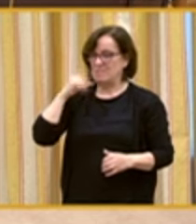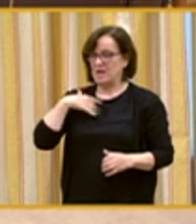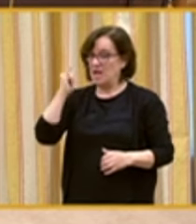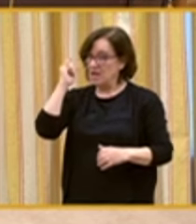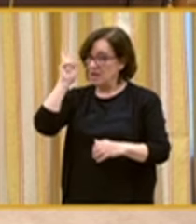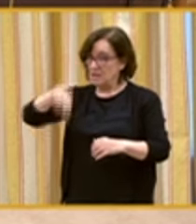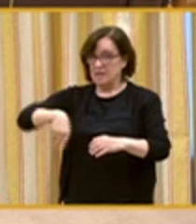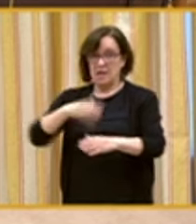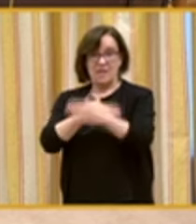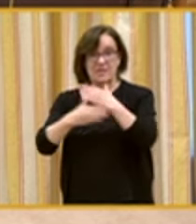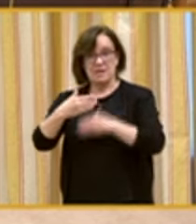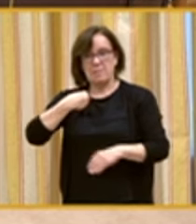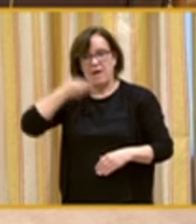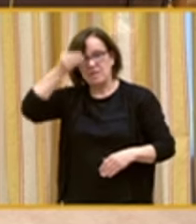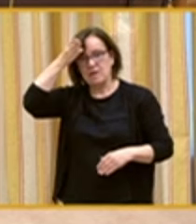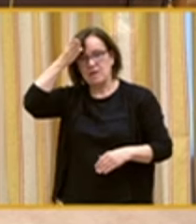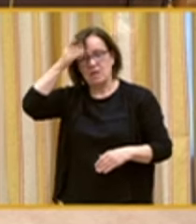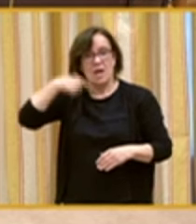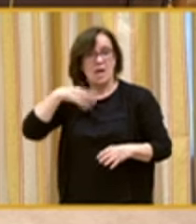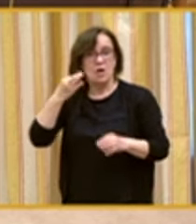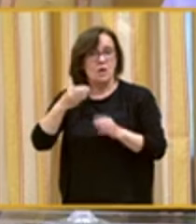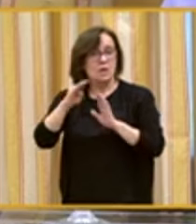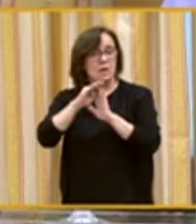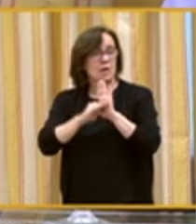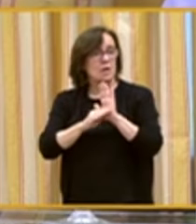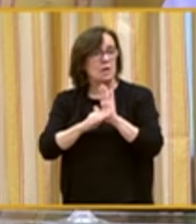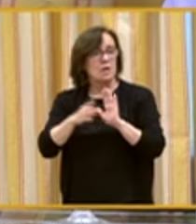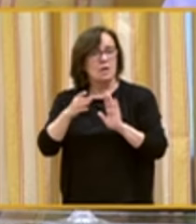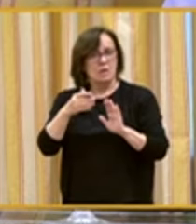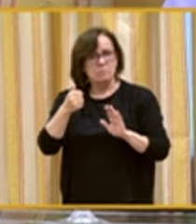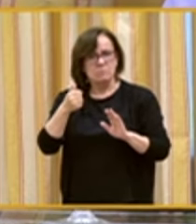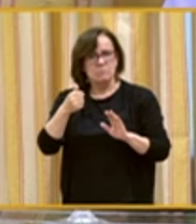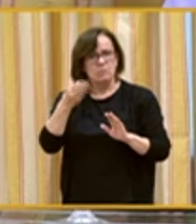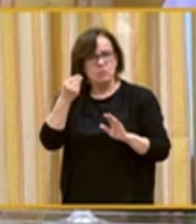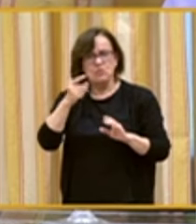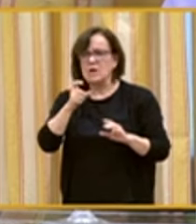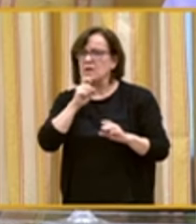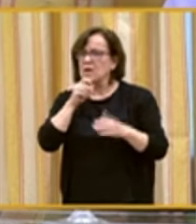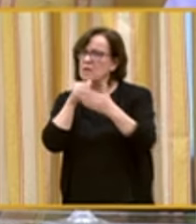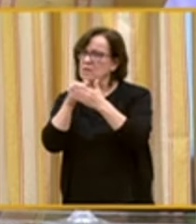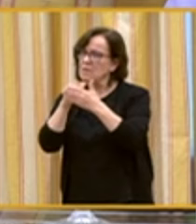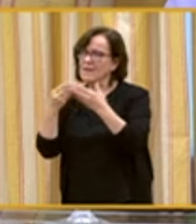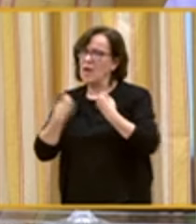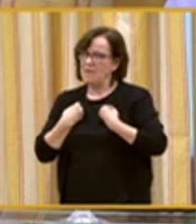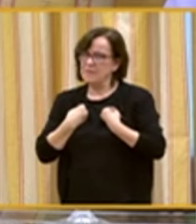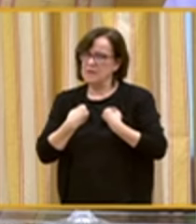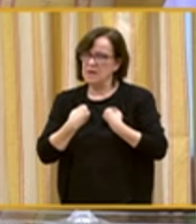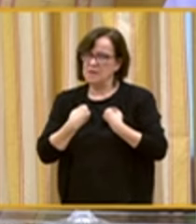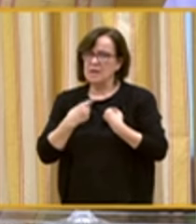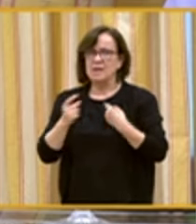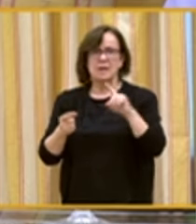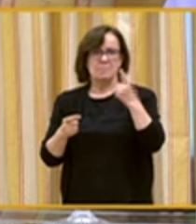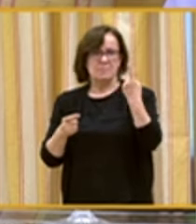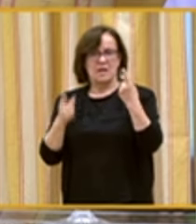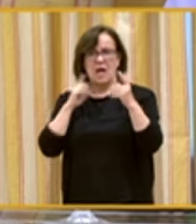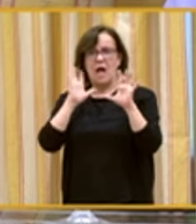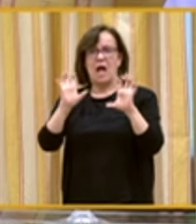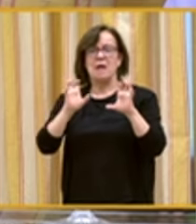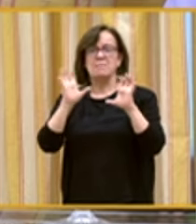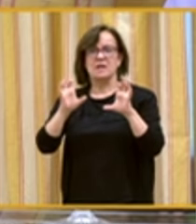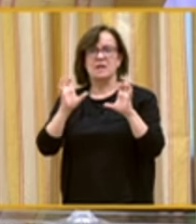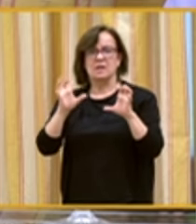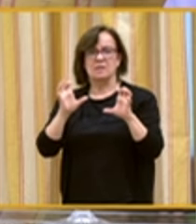tener discapacidad intelectual es una condición que supone muchas dificultades en nuestras vidas. La primera es aprender